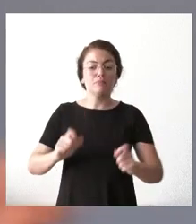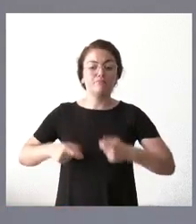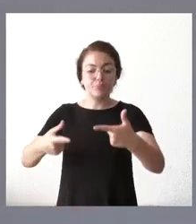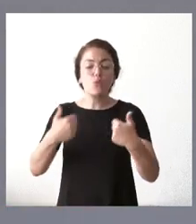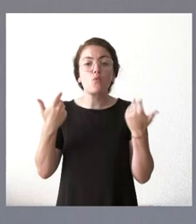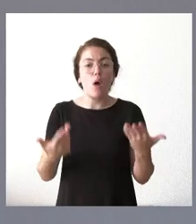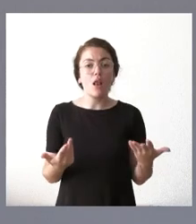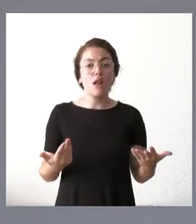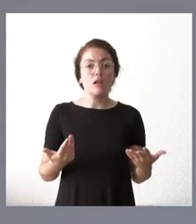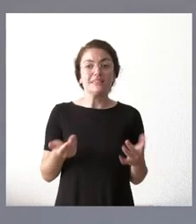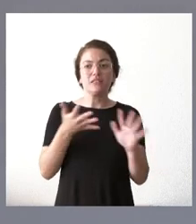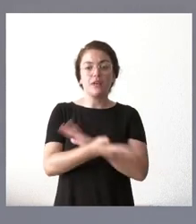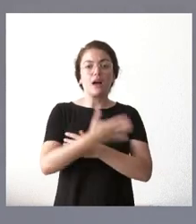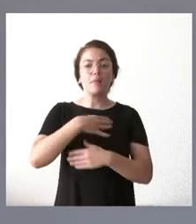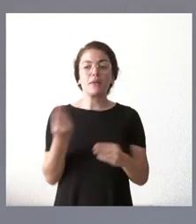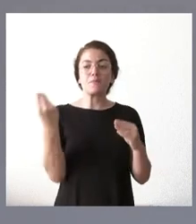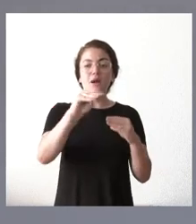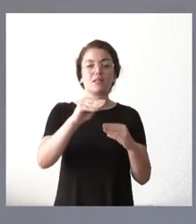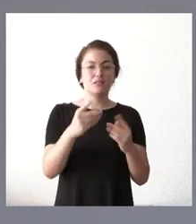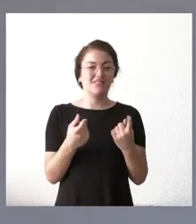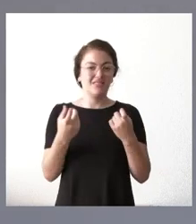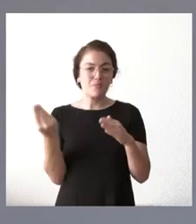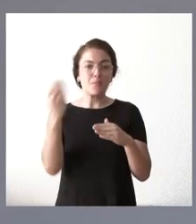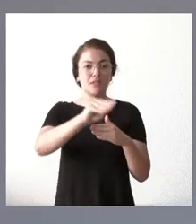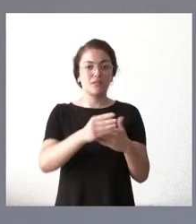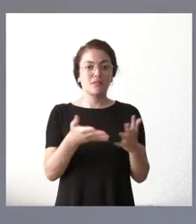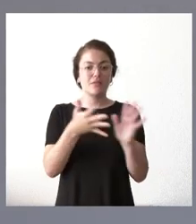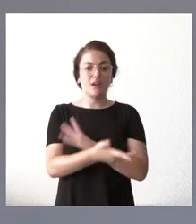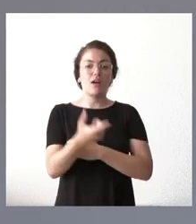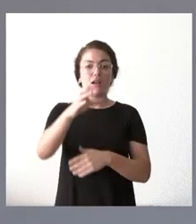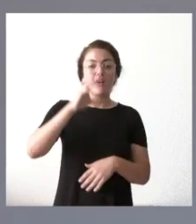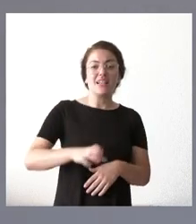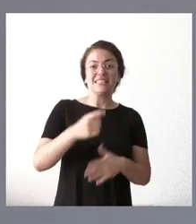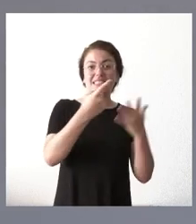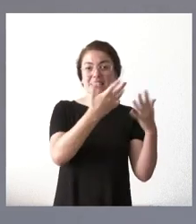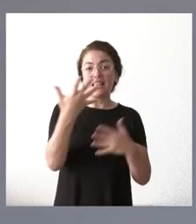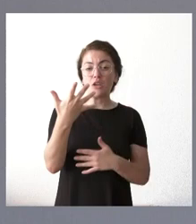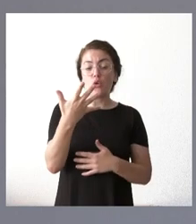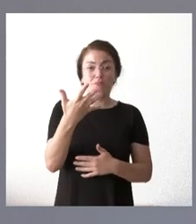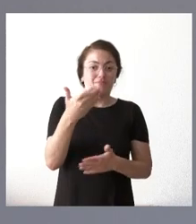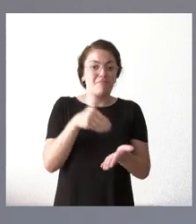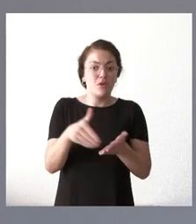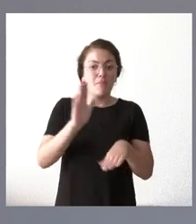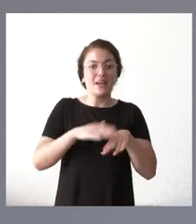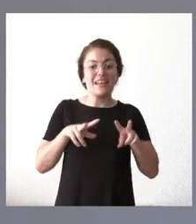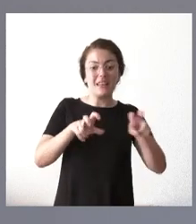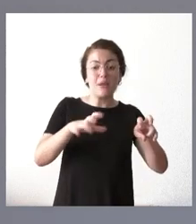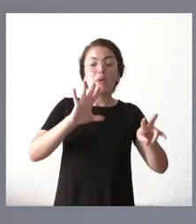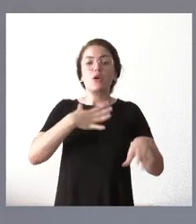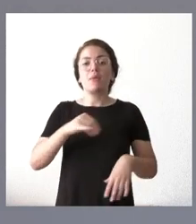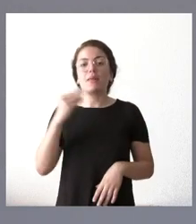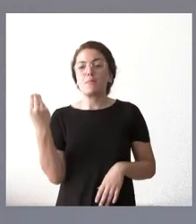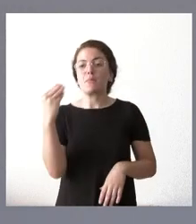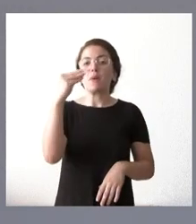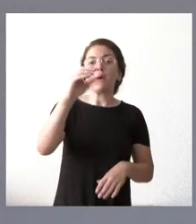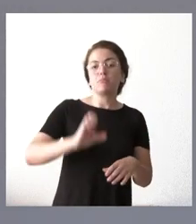necesidades adicionales a las aquí contempladas. Y, por tanto, esta es una reserva inicial dentro de un programa inicial que pudiéramos ir incorporando y ampliando en función